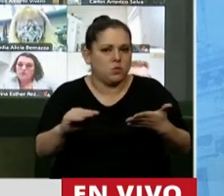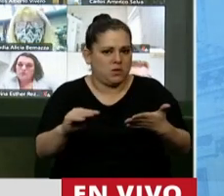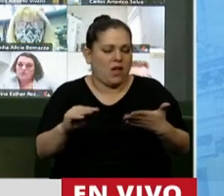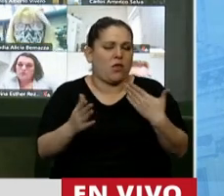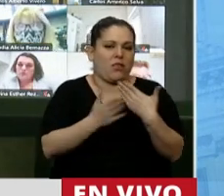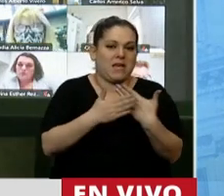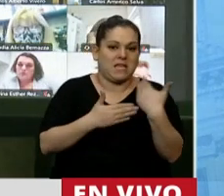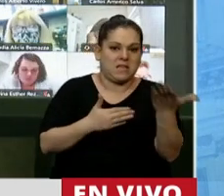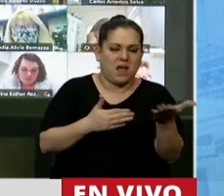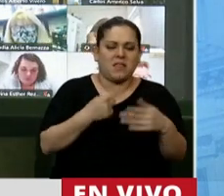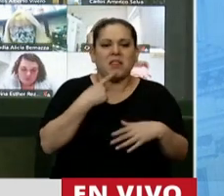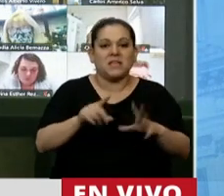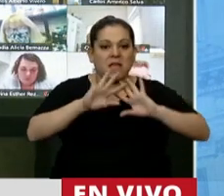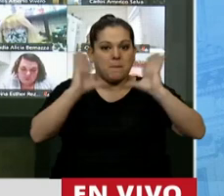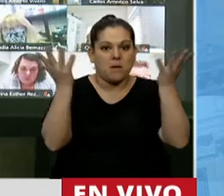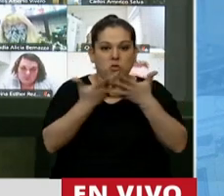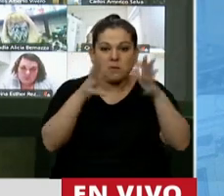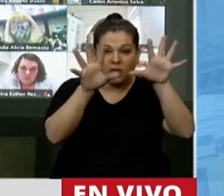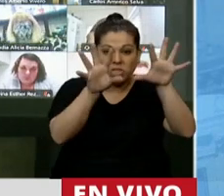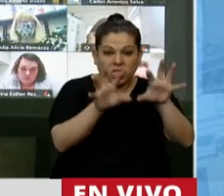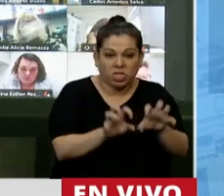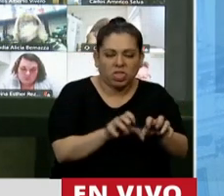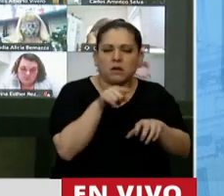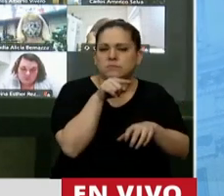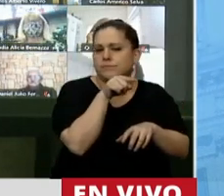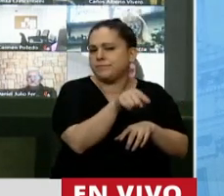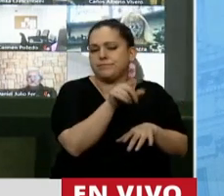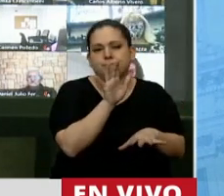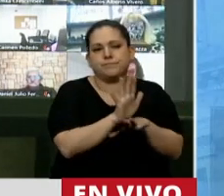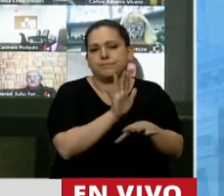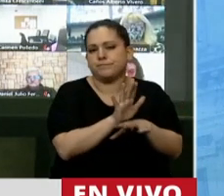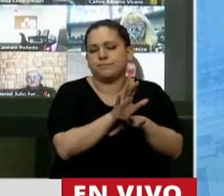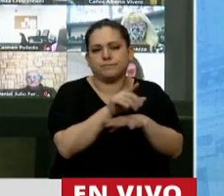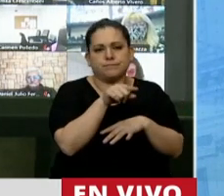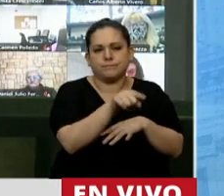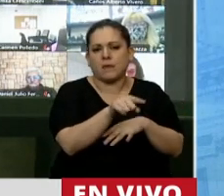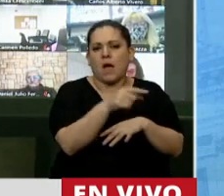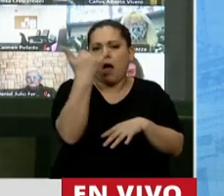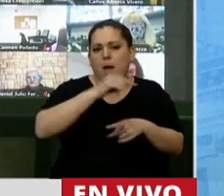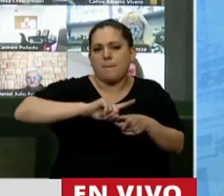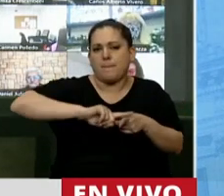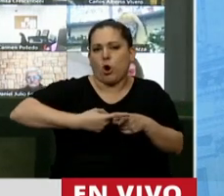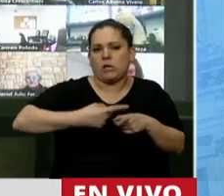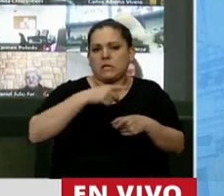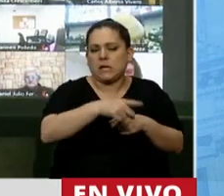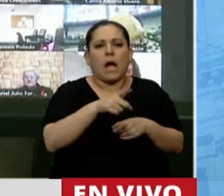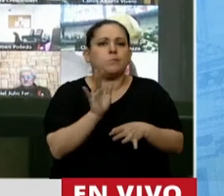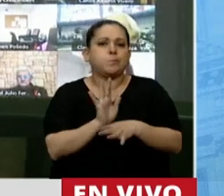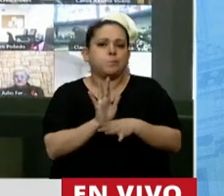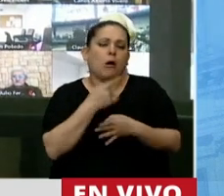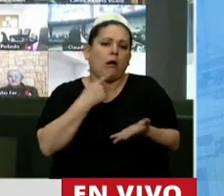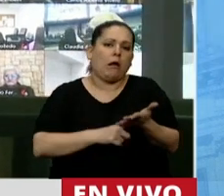del deterioro del medio ambiente con él, de alguna manera, la política que dejaba de lado